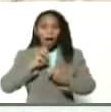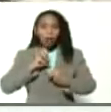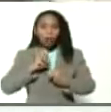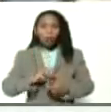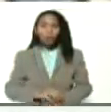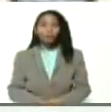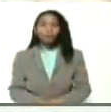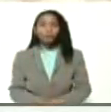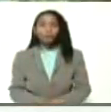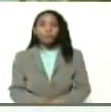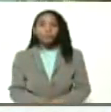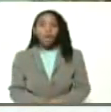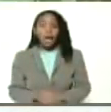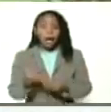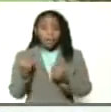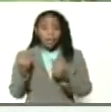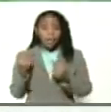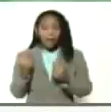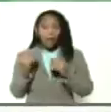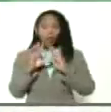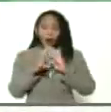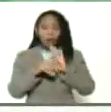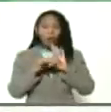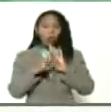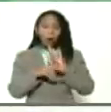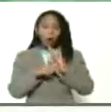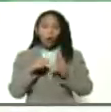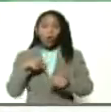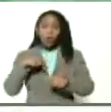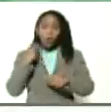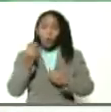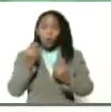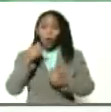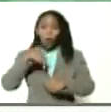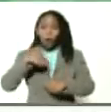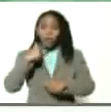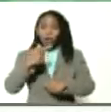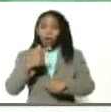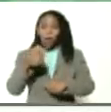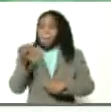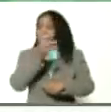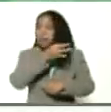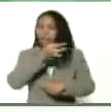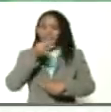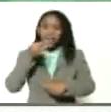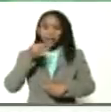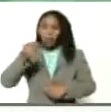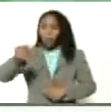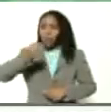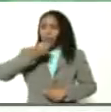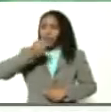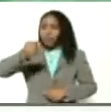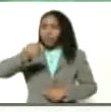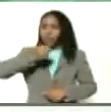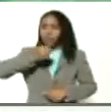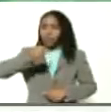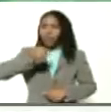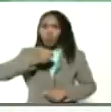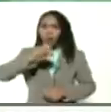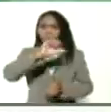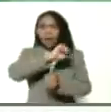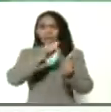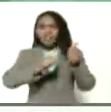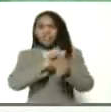a su dinero nos han robado como dijo hoy hoy tuvo una extraordinaria rueda de prensa la